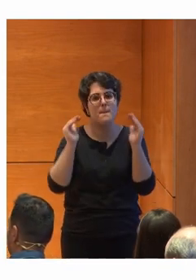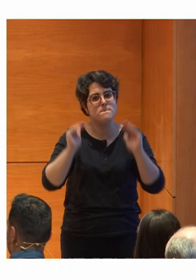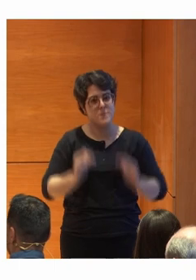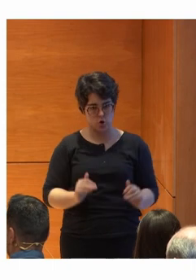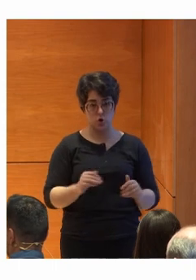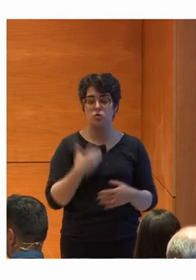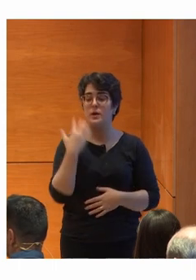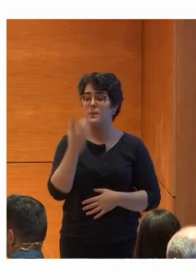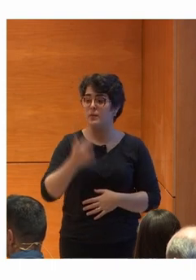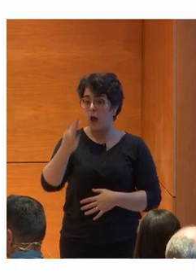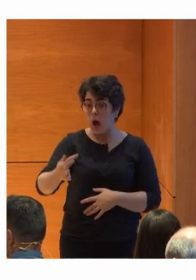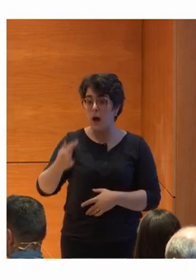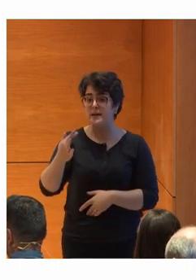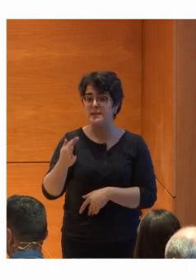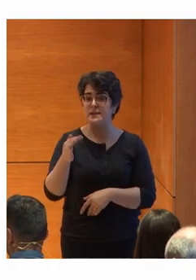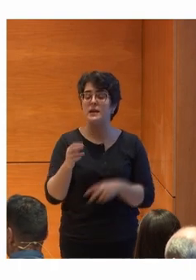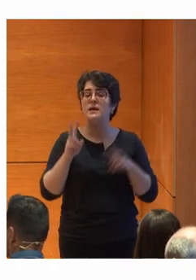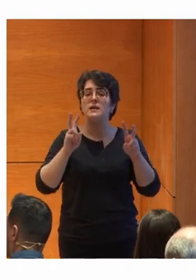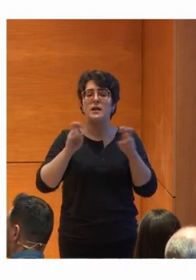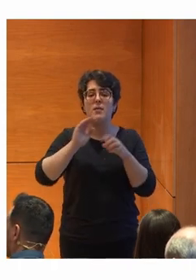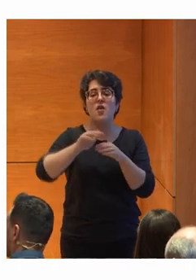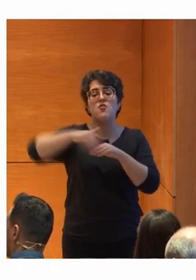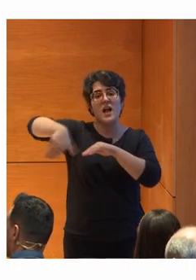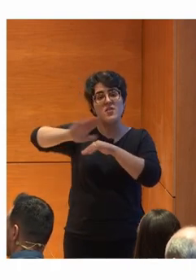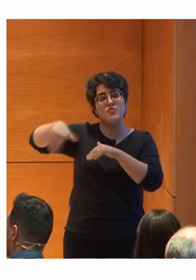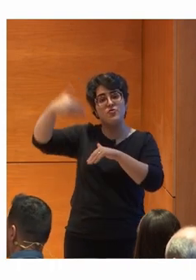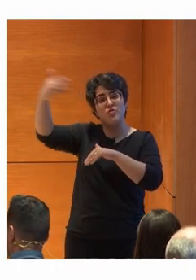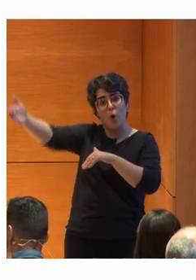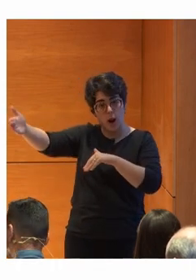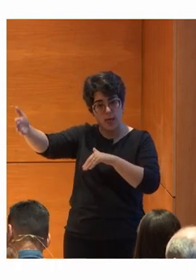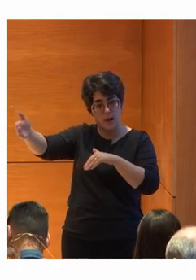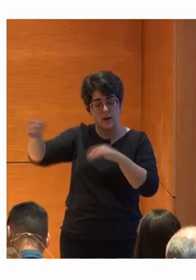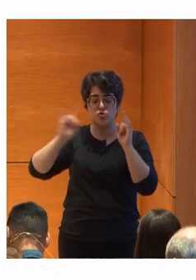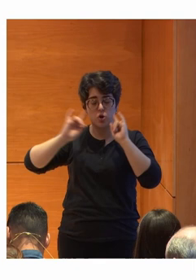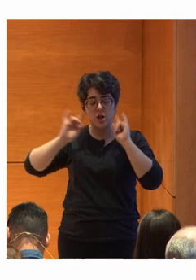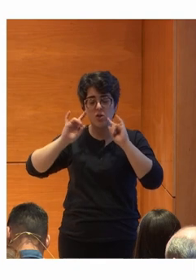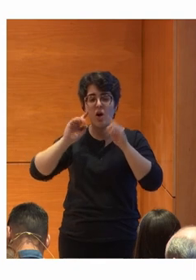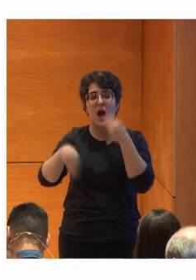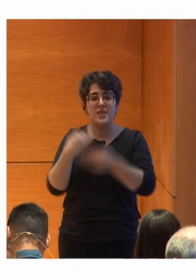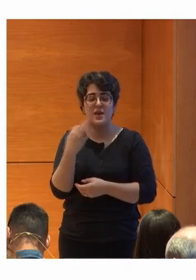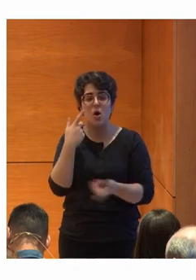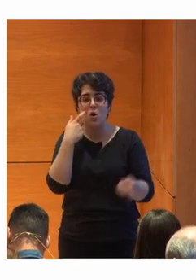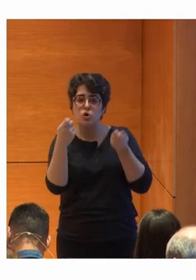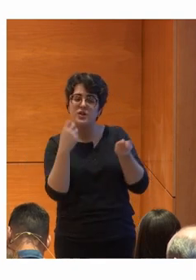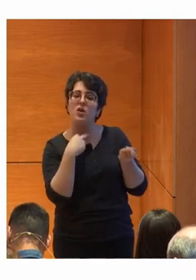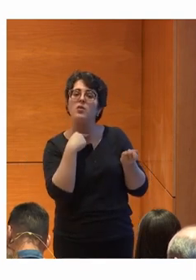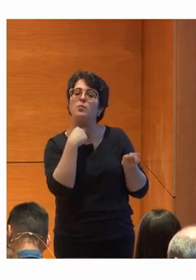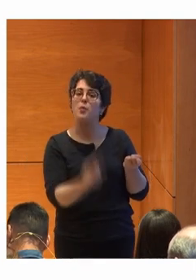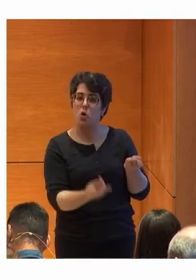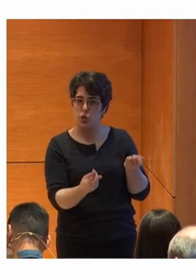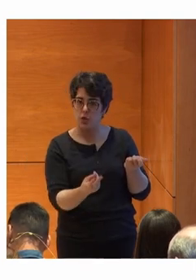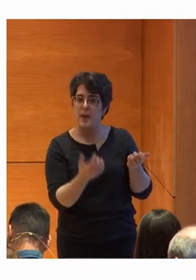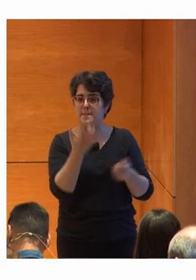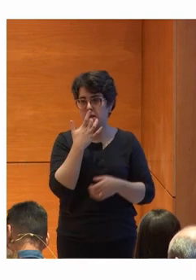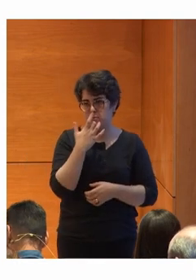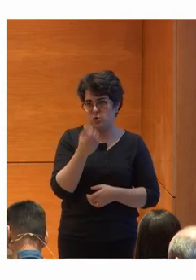Luego también, además de lo que es el sonido exterior, lo que hace es modular la salida de audio. Cuando el usuario está